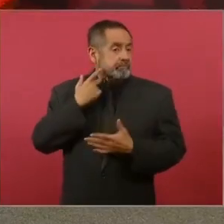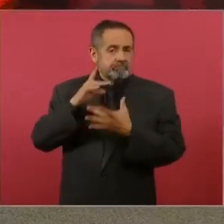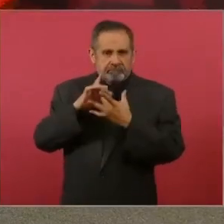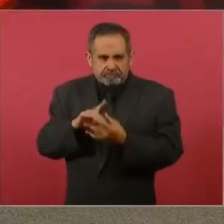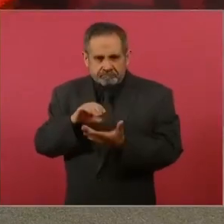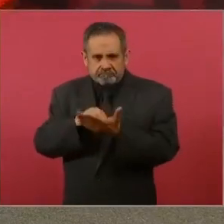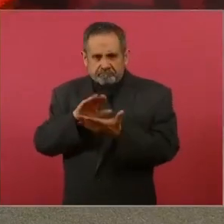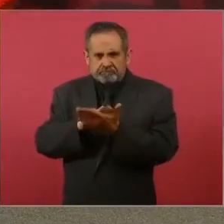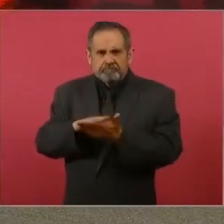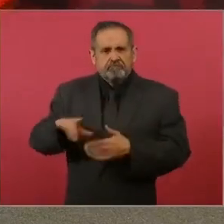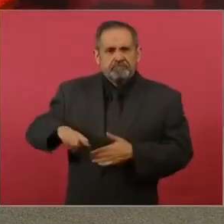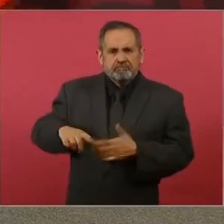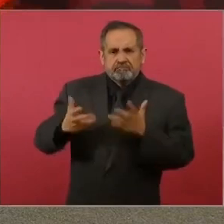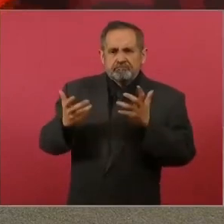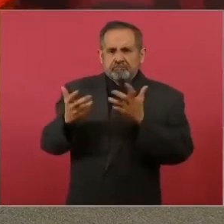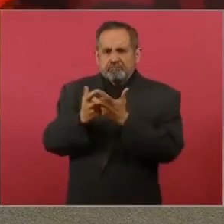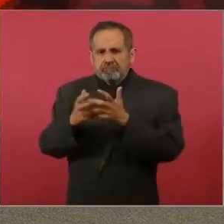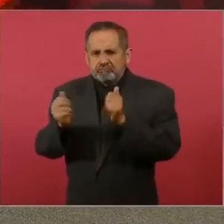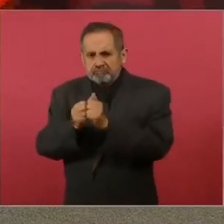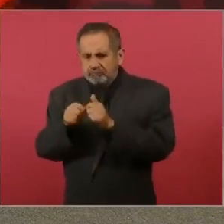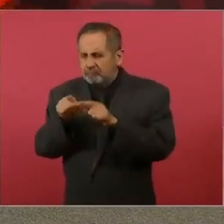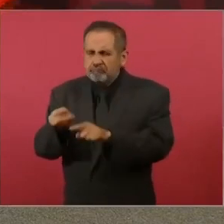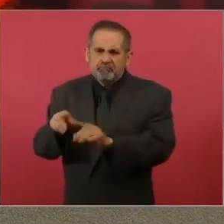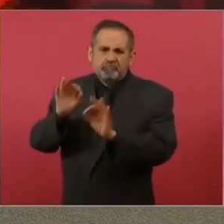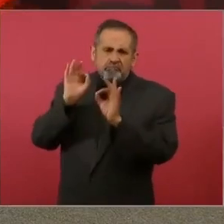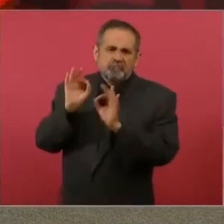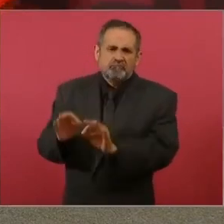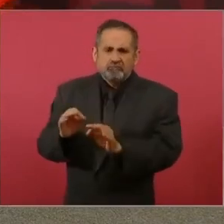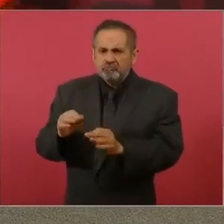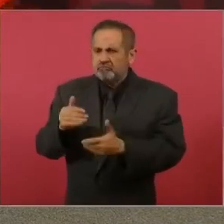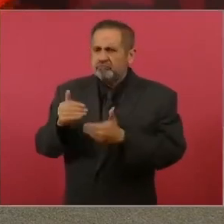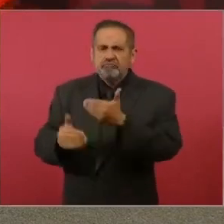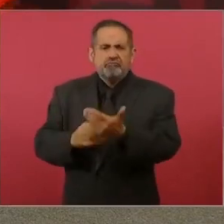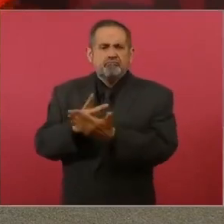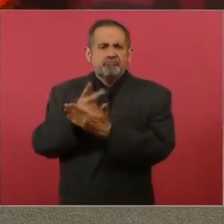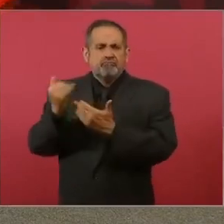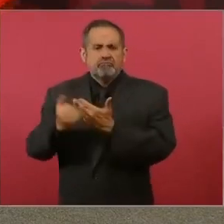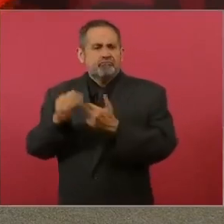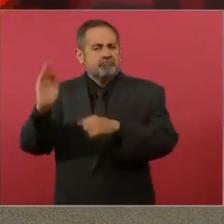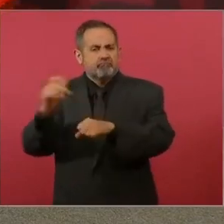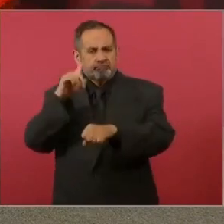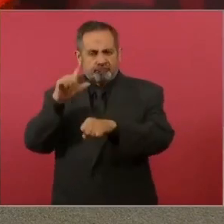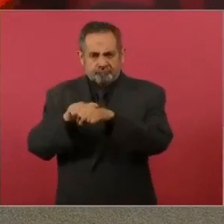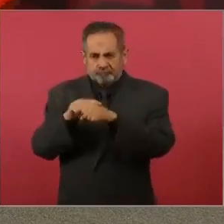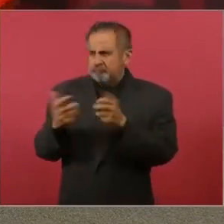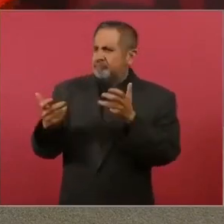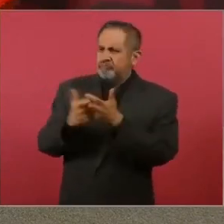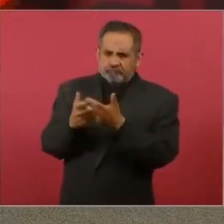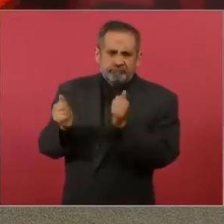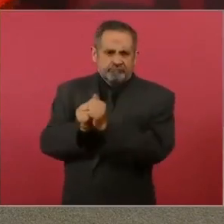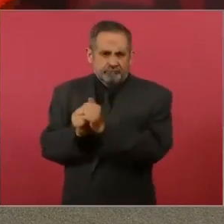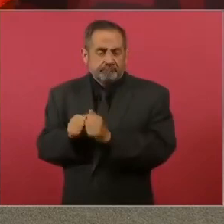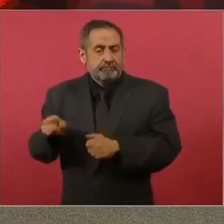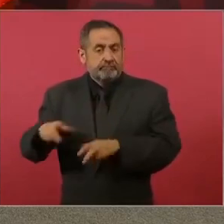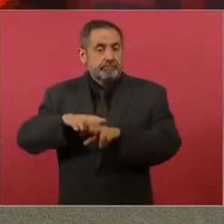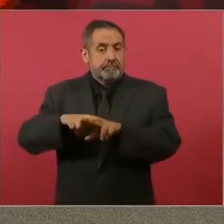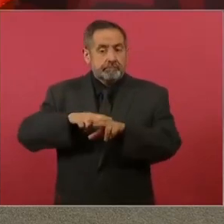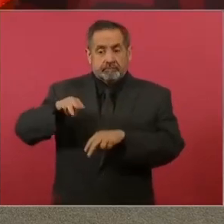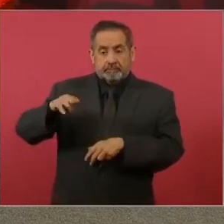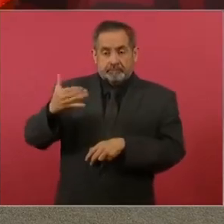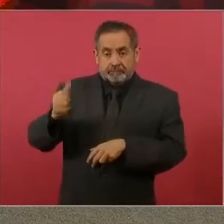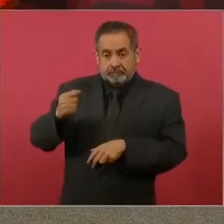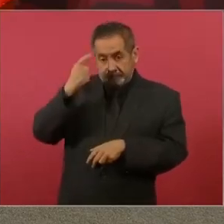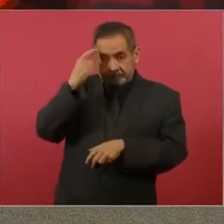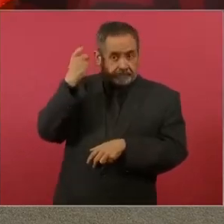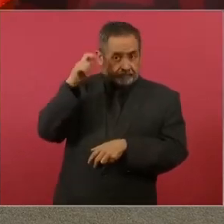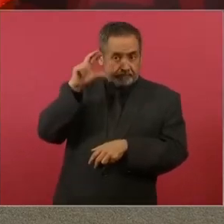Y decisiones de gobierno a este extraordinario proyecto federal. El Tren Maya supone para Quintana Roo